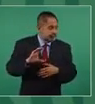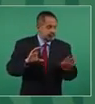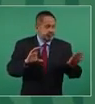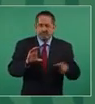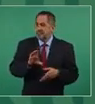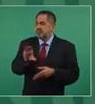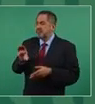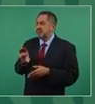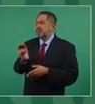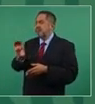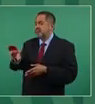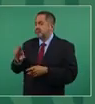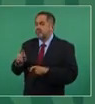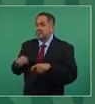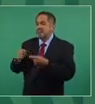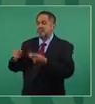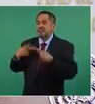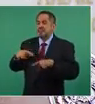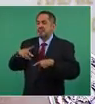la situación